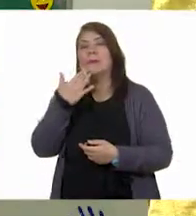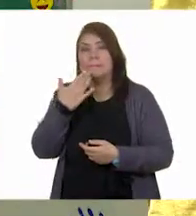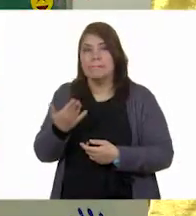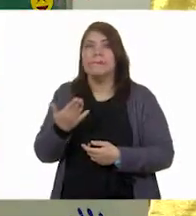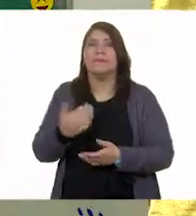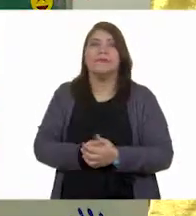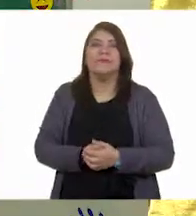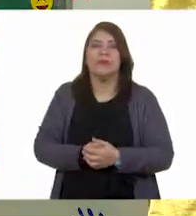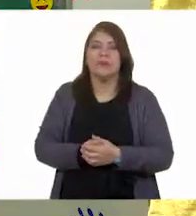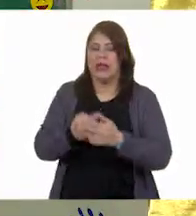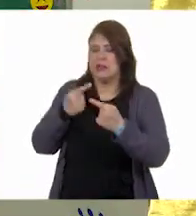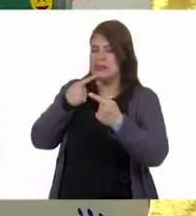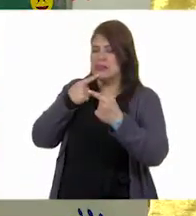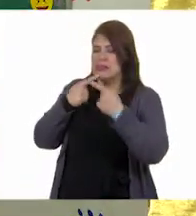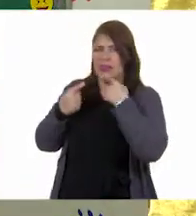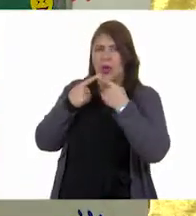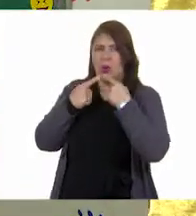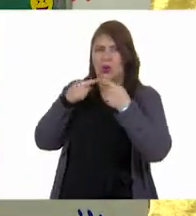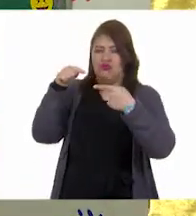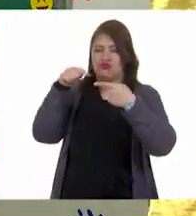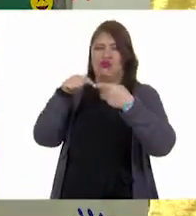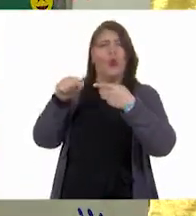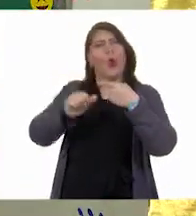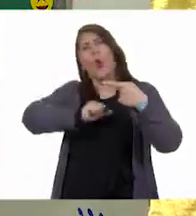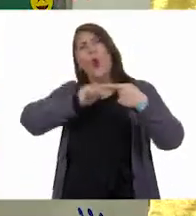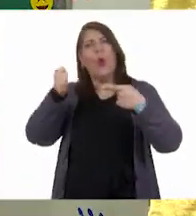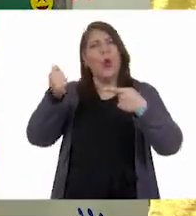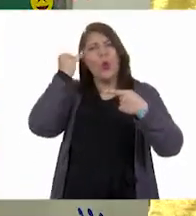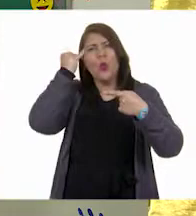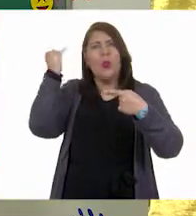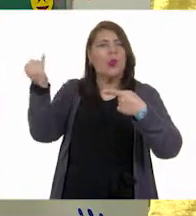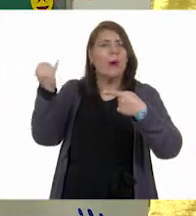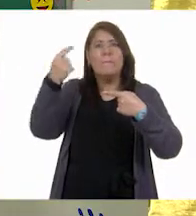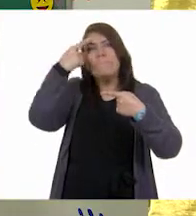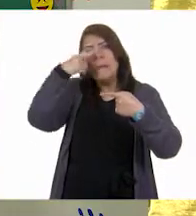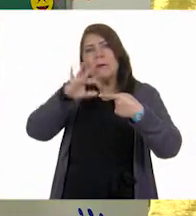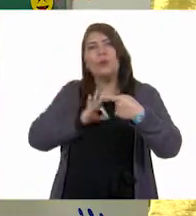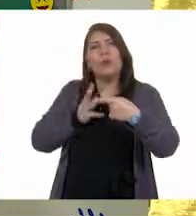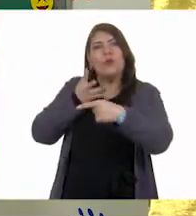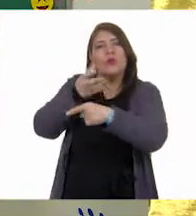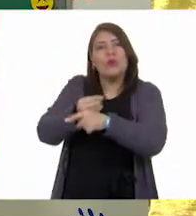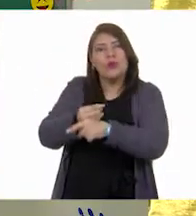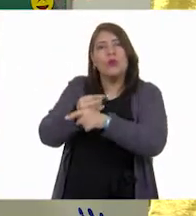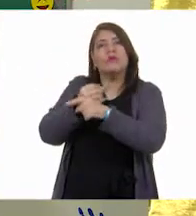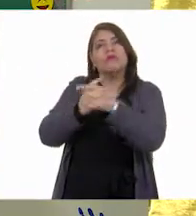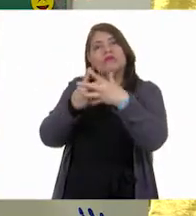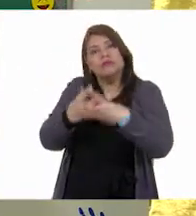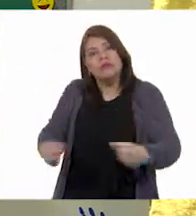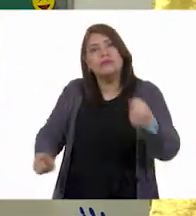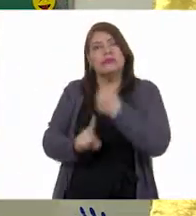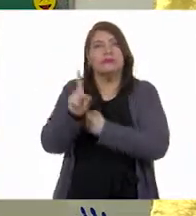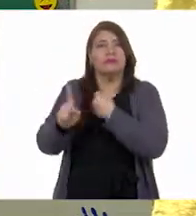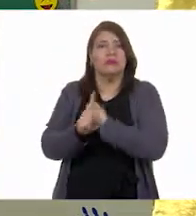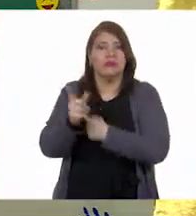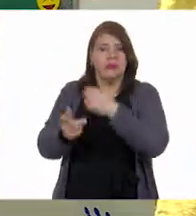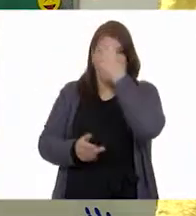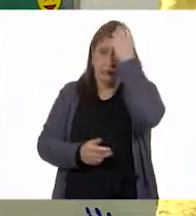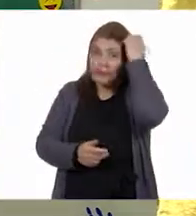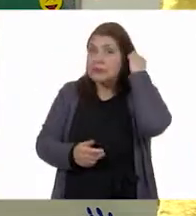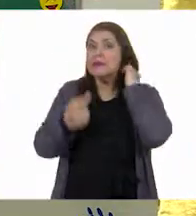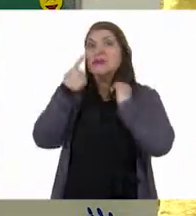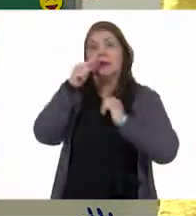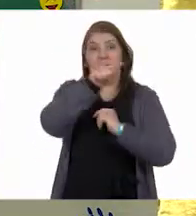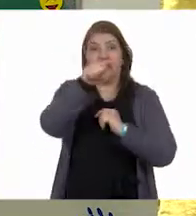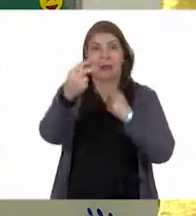diálogo, ¿qué se les ocurre? ¿Qué otras formas existe para resolver un conflicto? Veremos qué